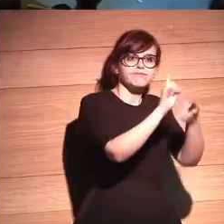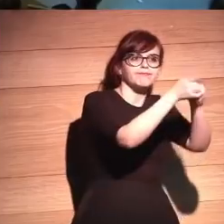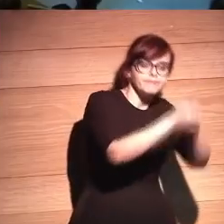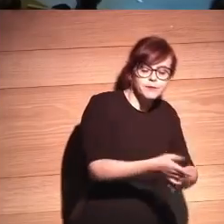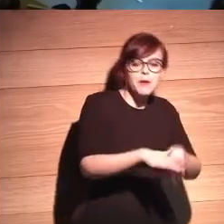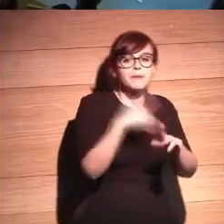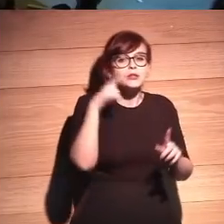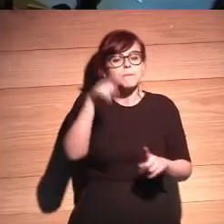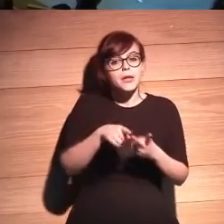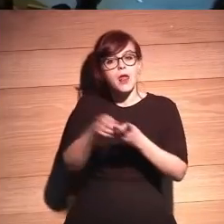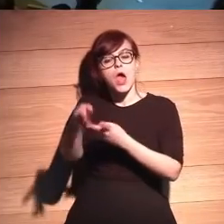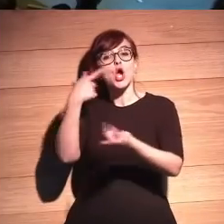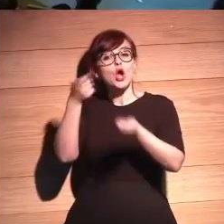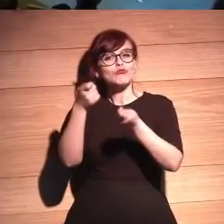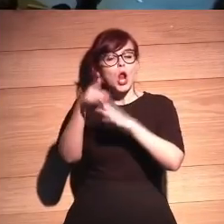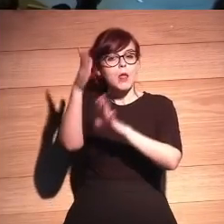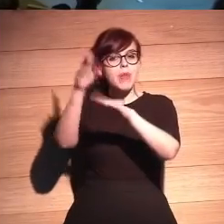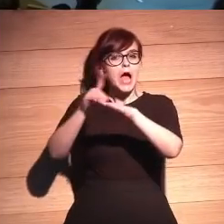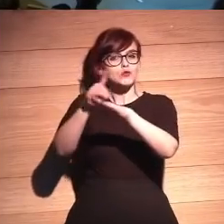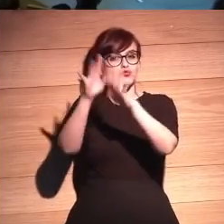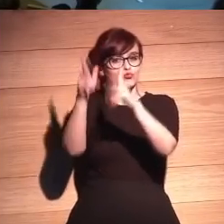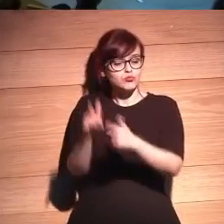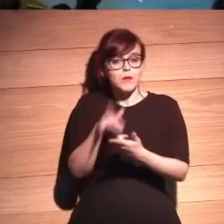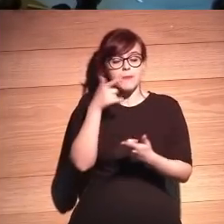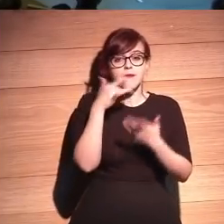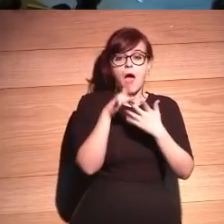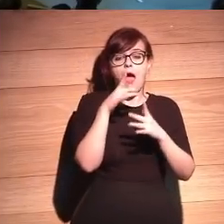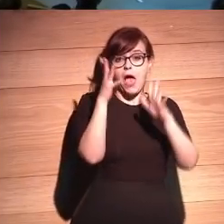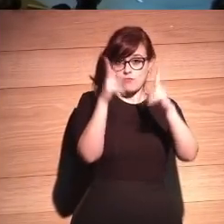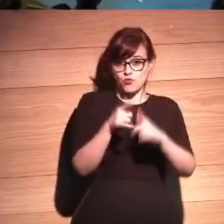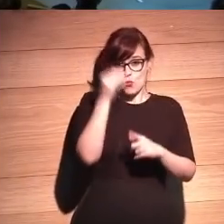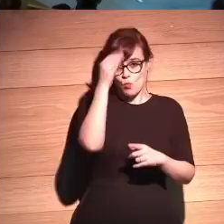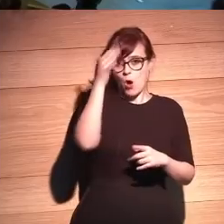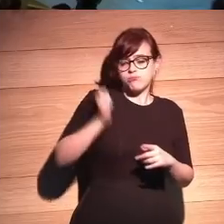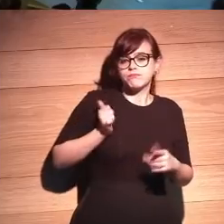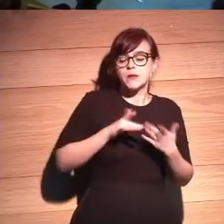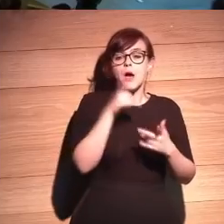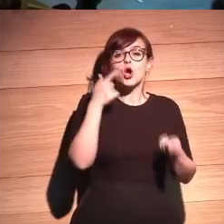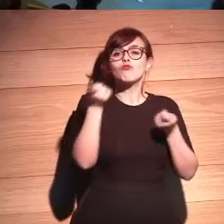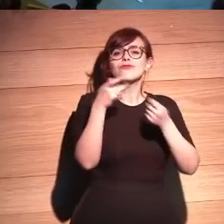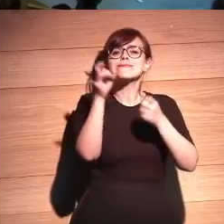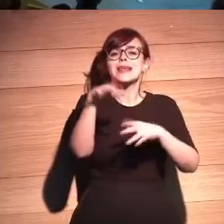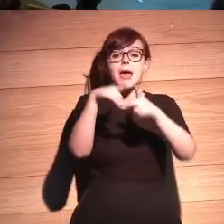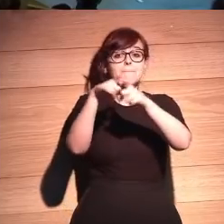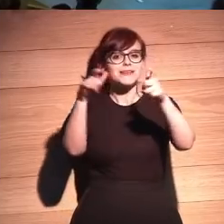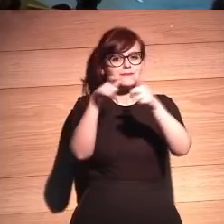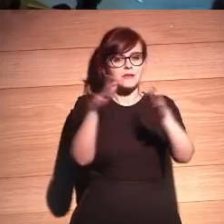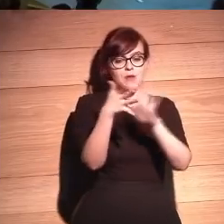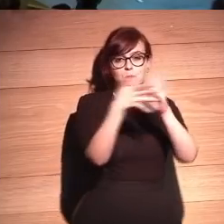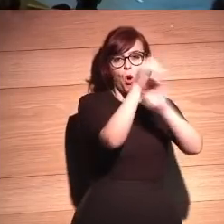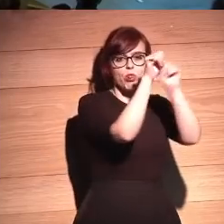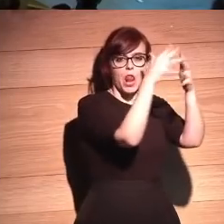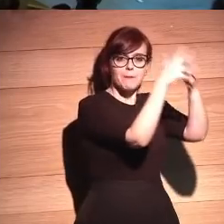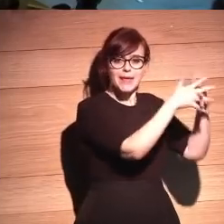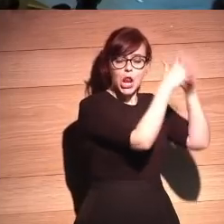control de los datos? ¿Dónde está, creo yo, como dices, que los algoritmos van a ser la mayoría de la inteligencia artificial? ¿Quién lo controla? Las empresas, que un modelo más americano,